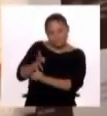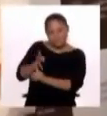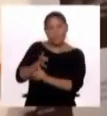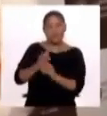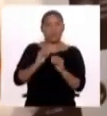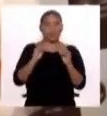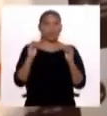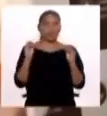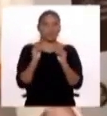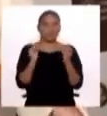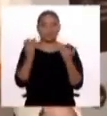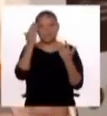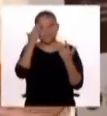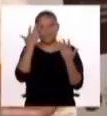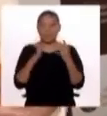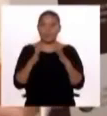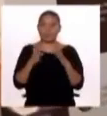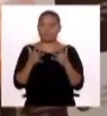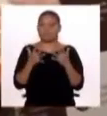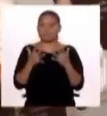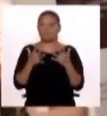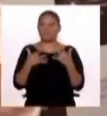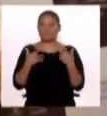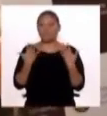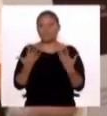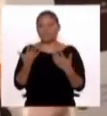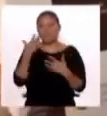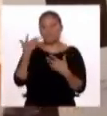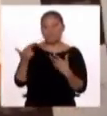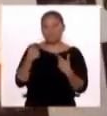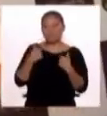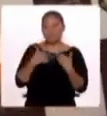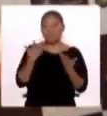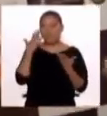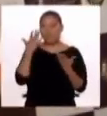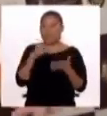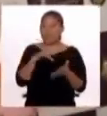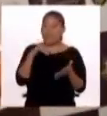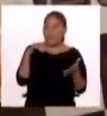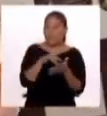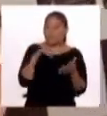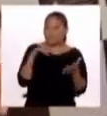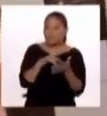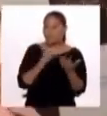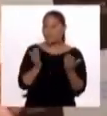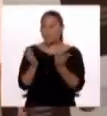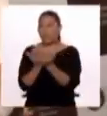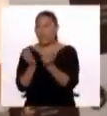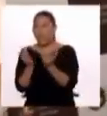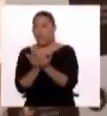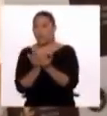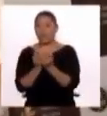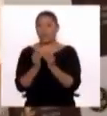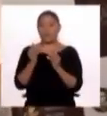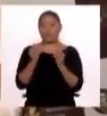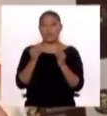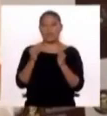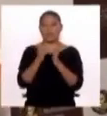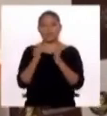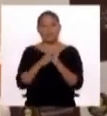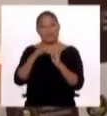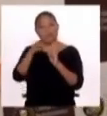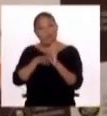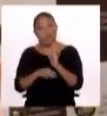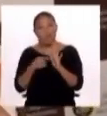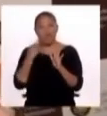situaciones dentro de las cuales no esté rindiendo de manera adecuada en la escuela, en el colegio. Y esto ya supone una